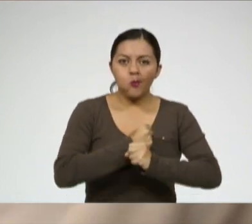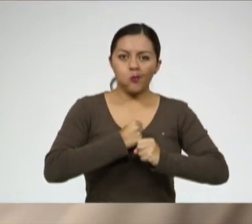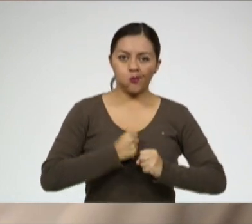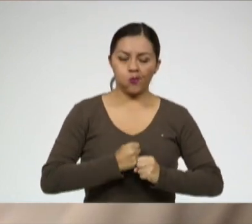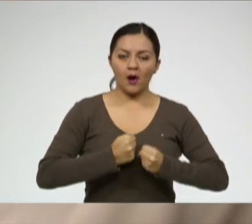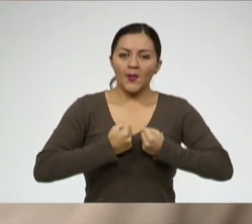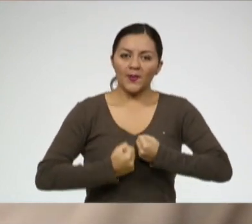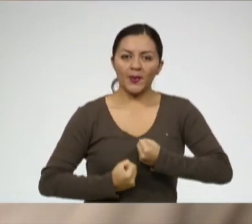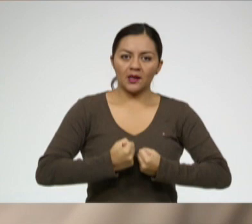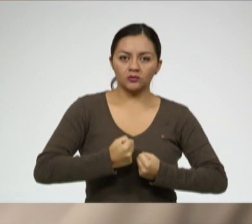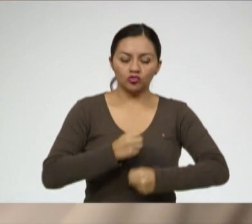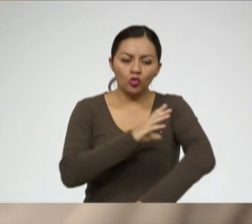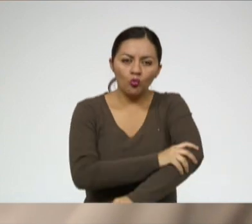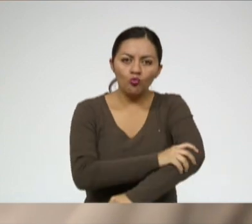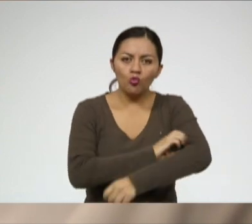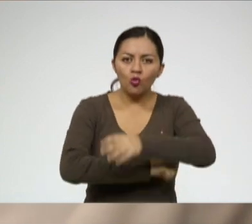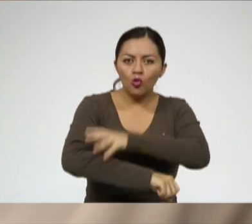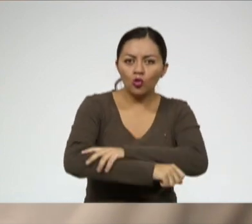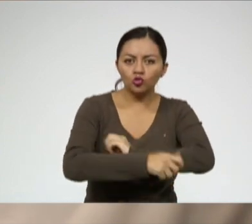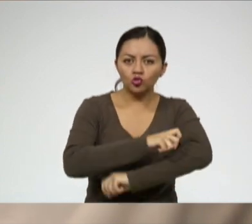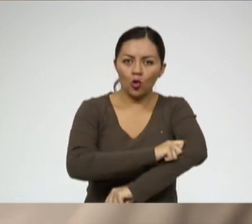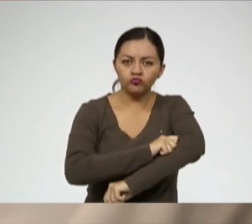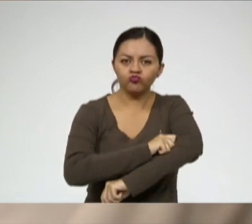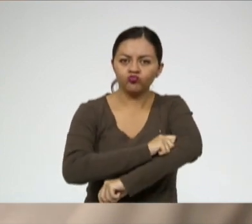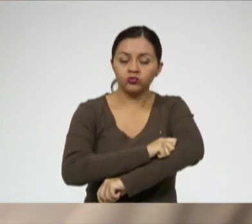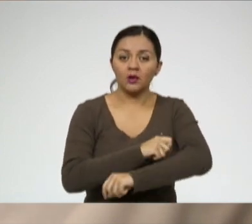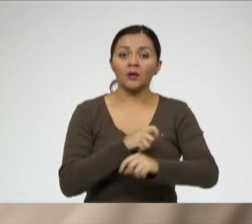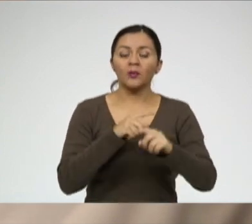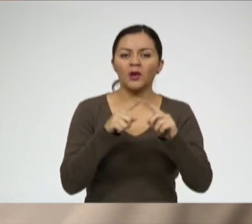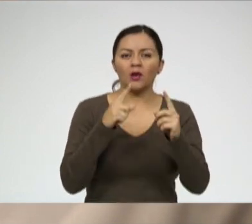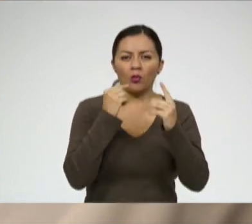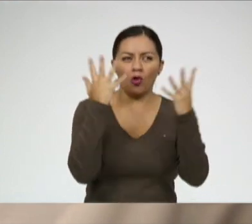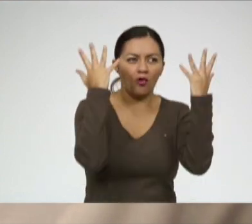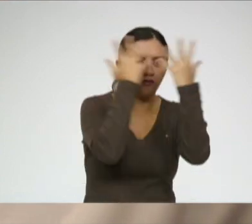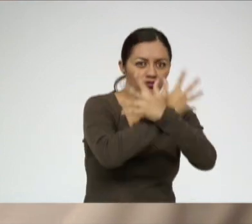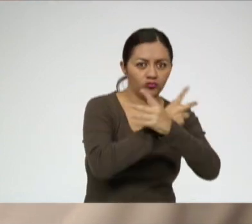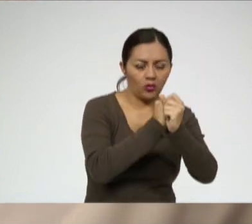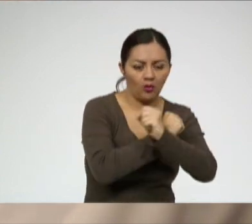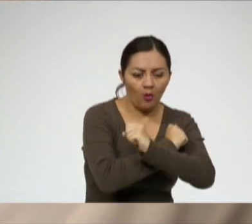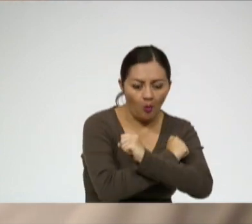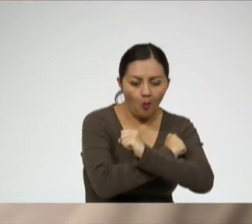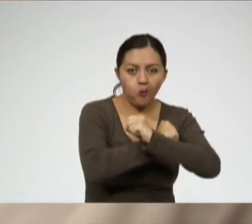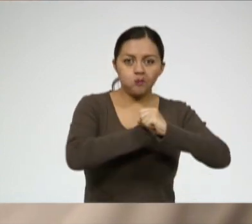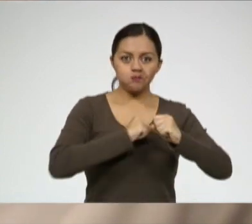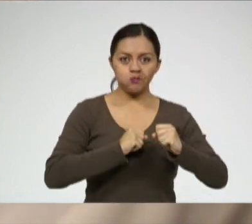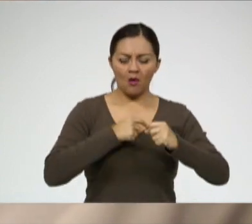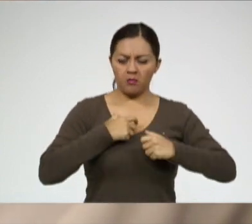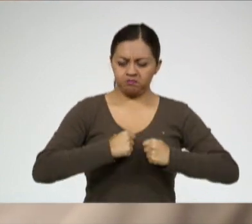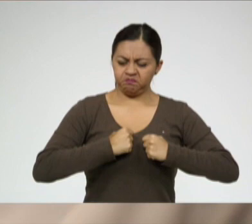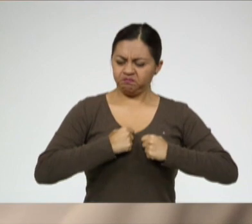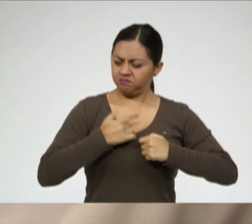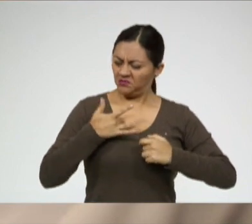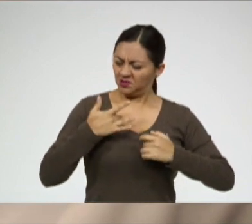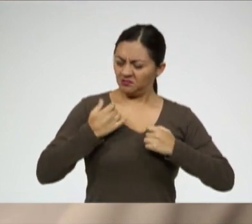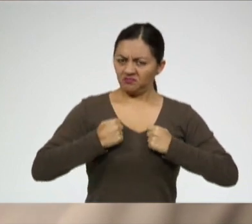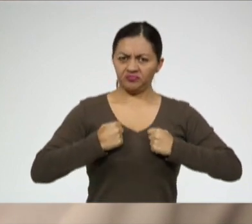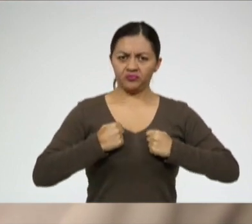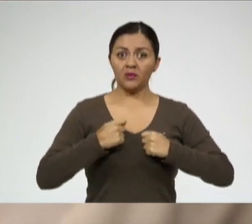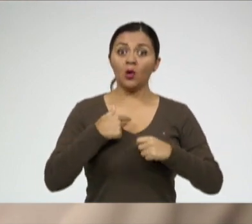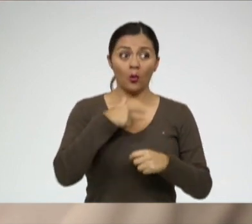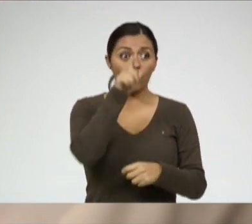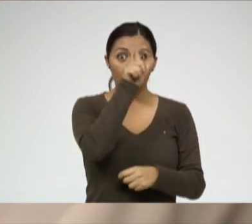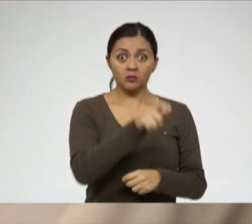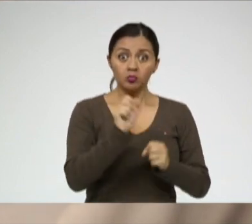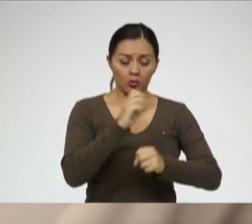musculatura sobre todo. Entonces nosotros a veces incluso confundimos el sobrepeso con el índice de masa corporal. Podemos tener un paciente que es